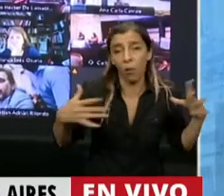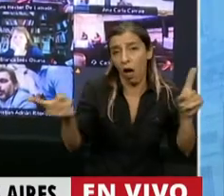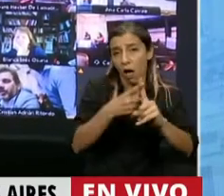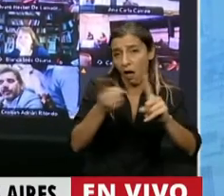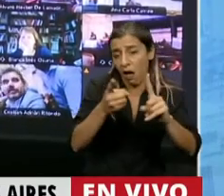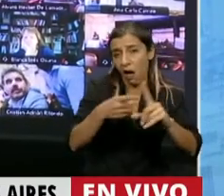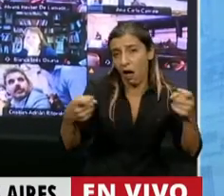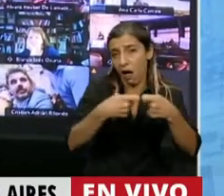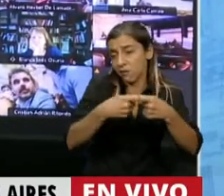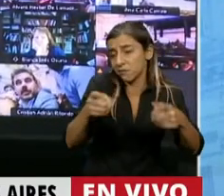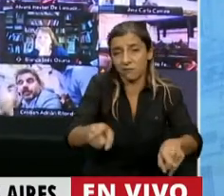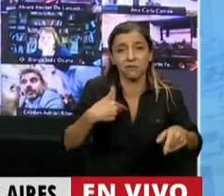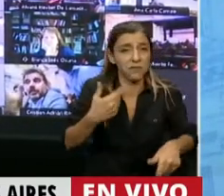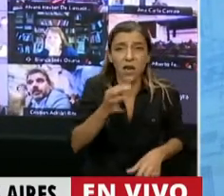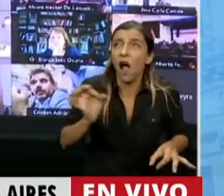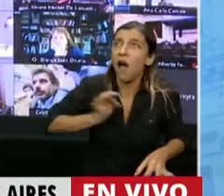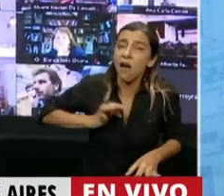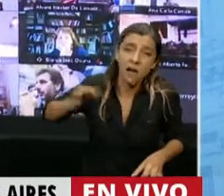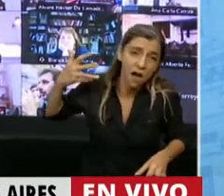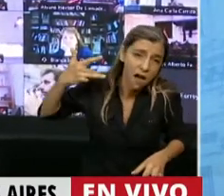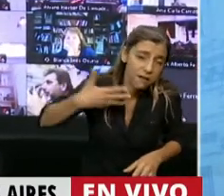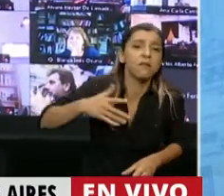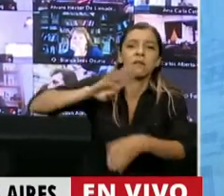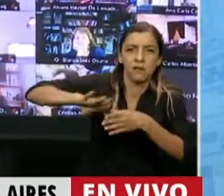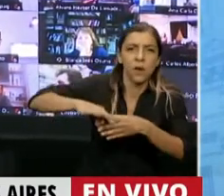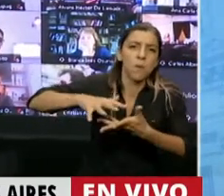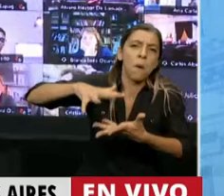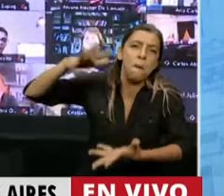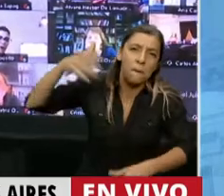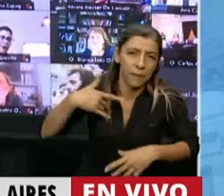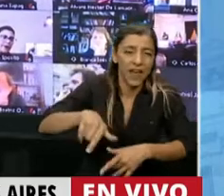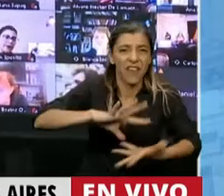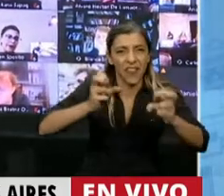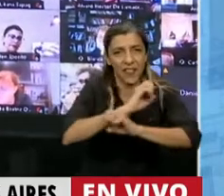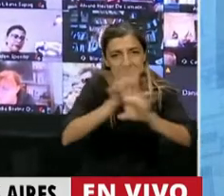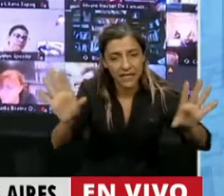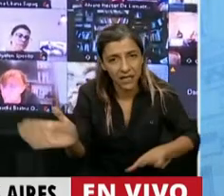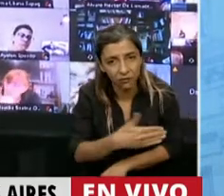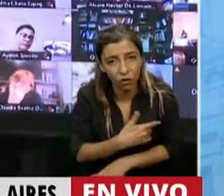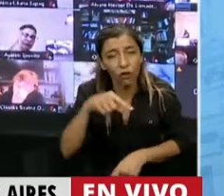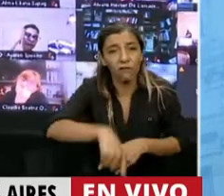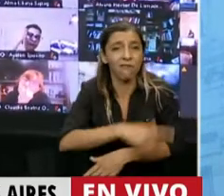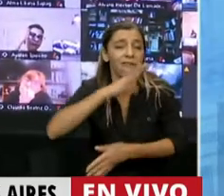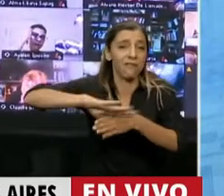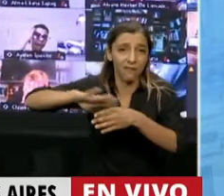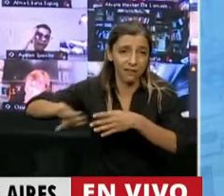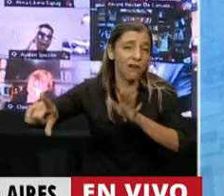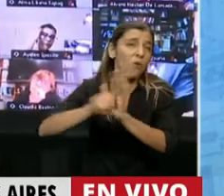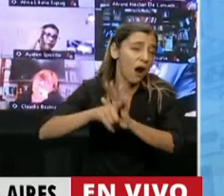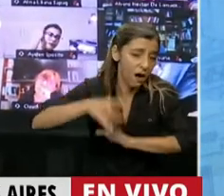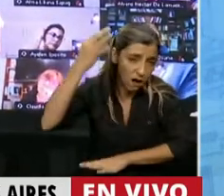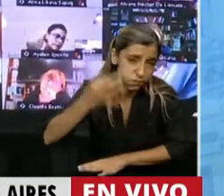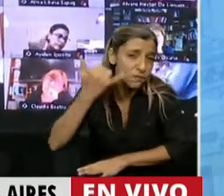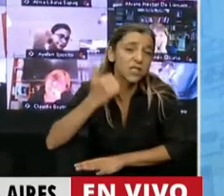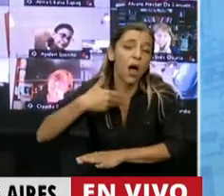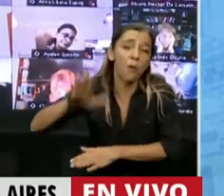años y por eso tenemos el endeudamiento que tenemos y el desastre que tenemos y ahora le han legalizado la deuda y le van a pagar al FMI,